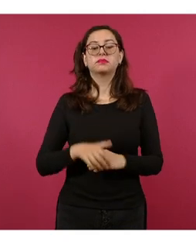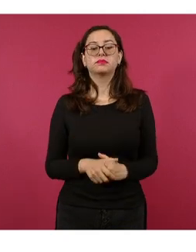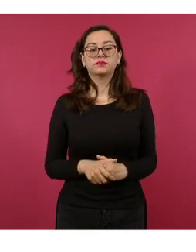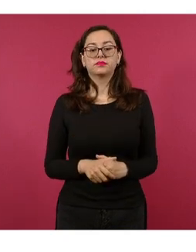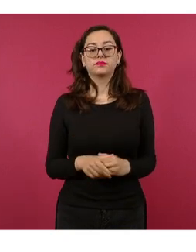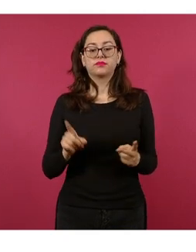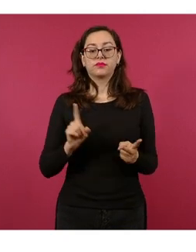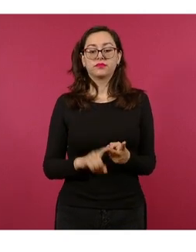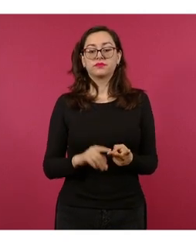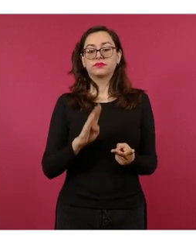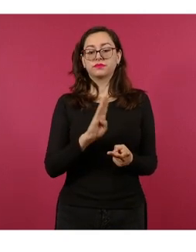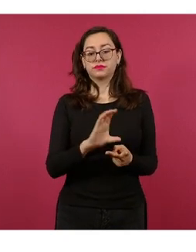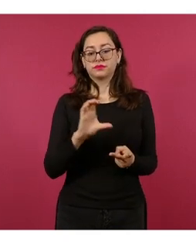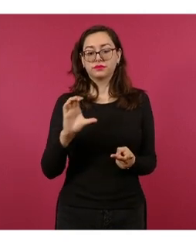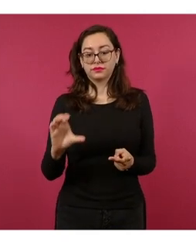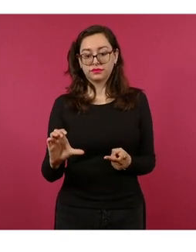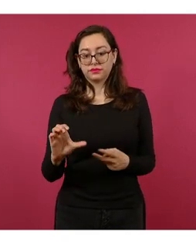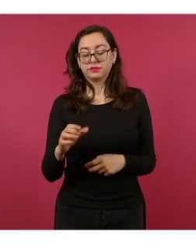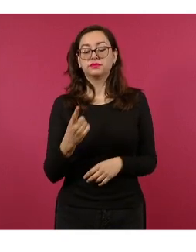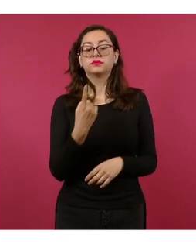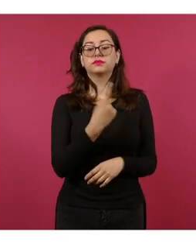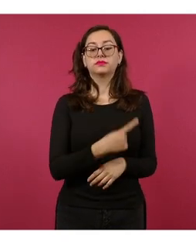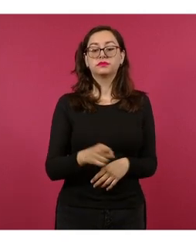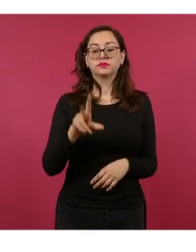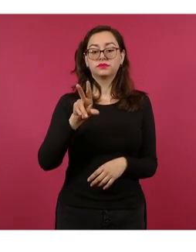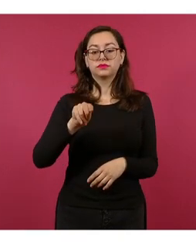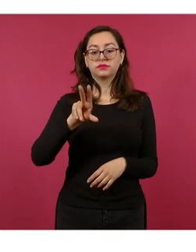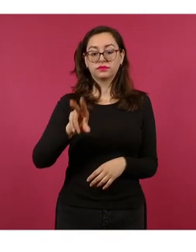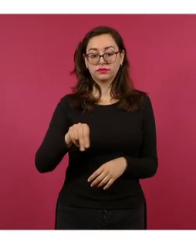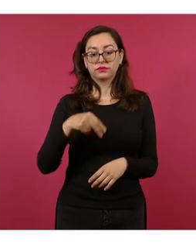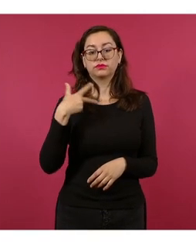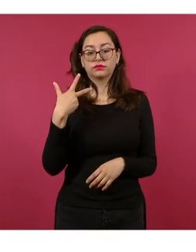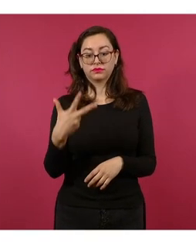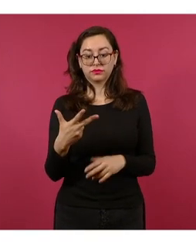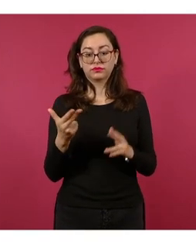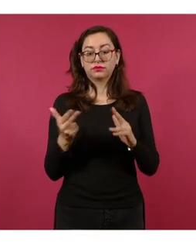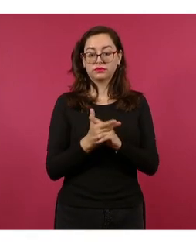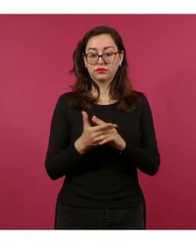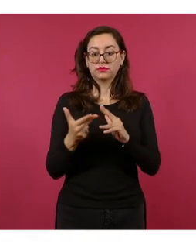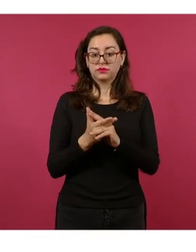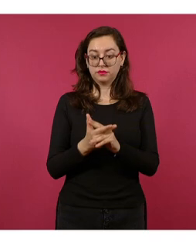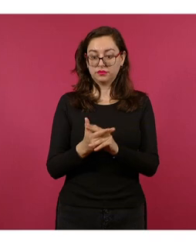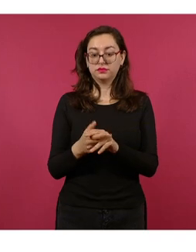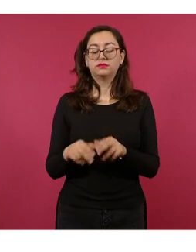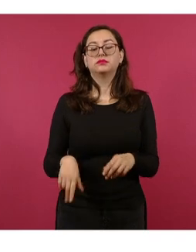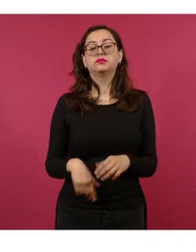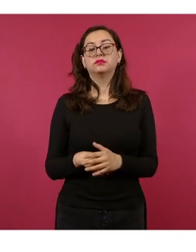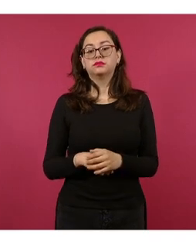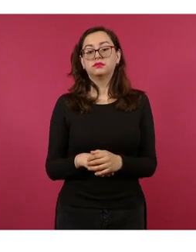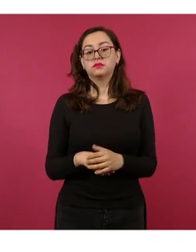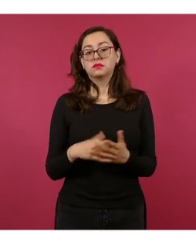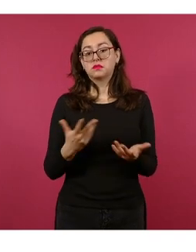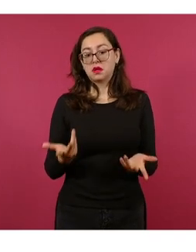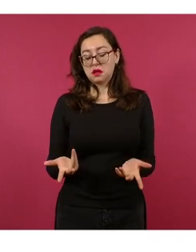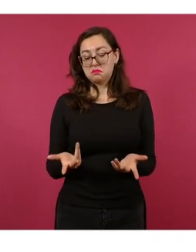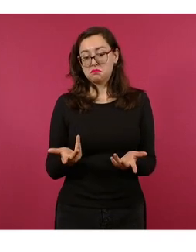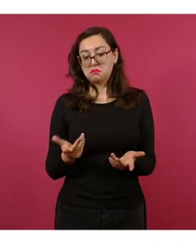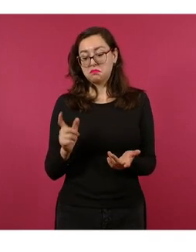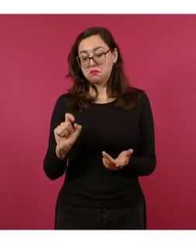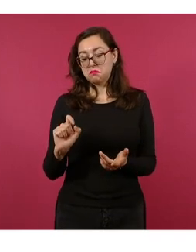Baja California, 188 homicidios en el mes de junio, lo que representa